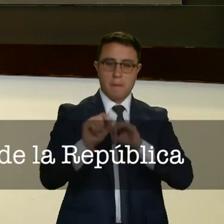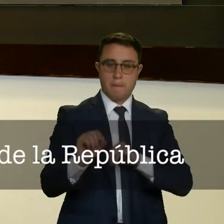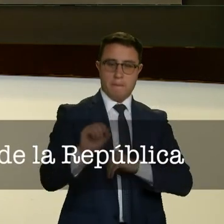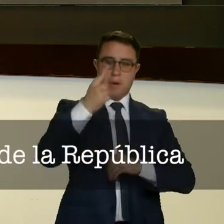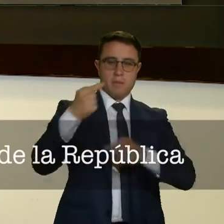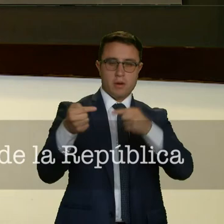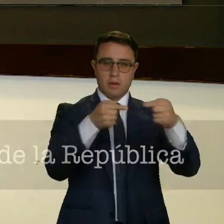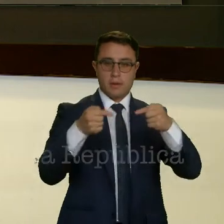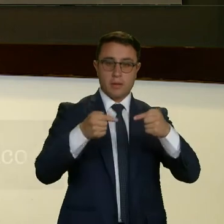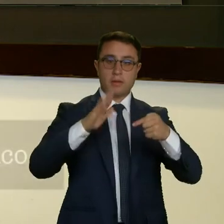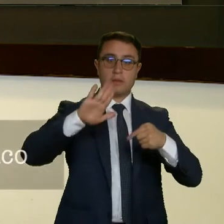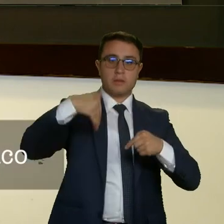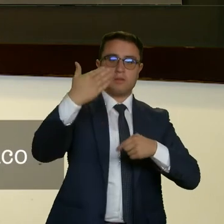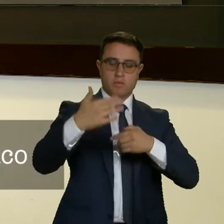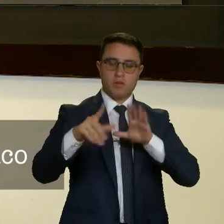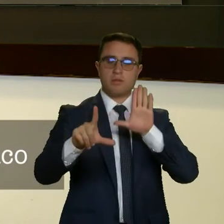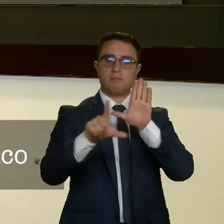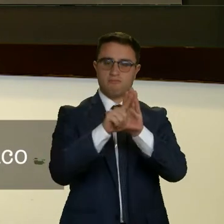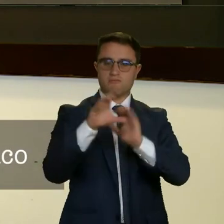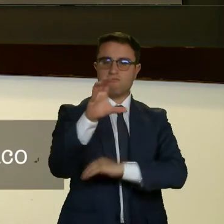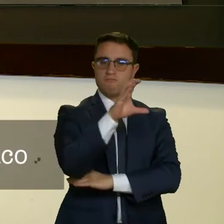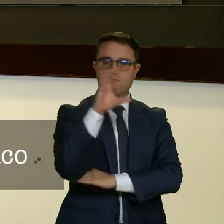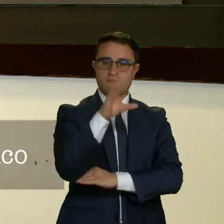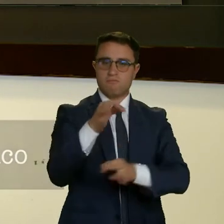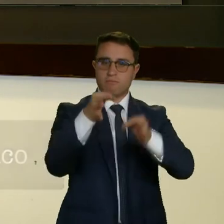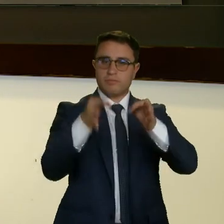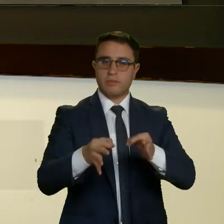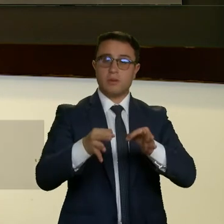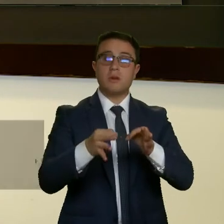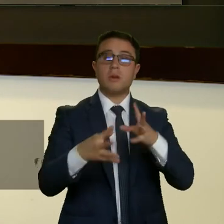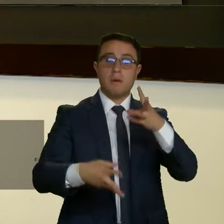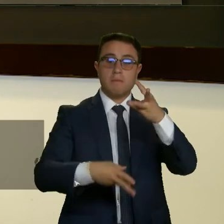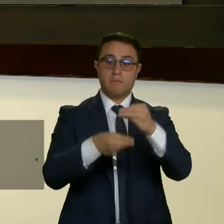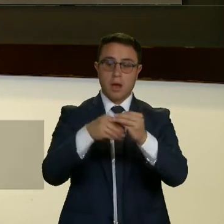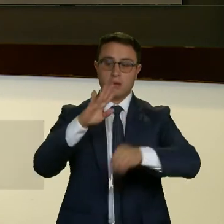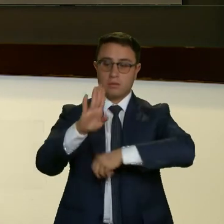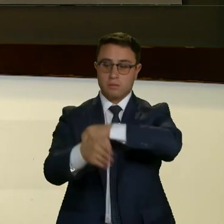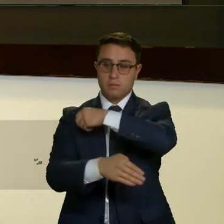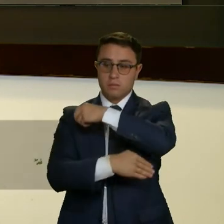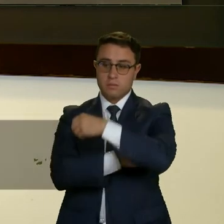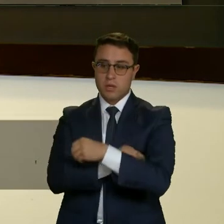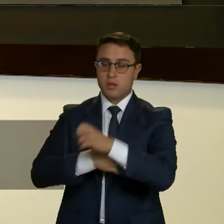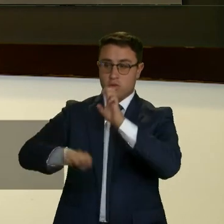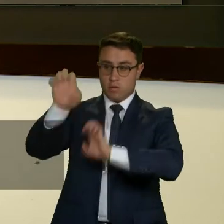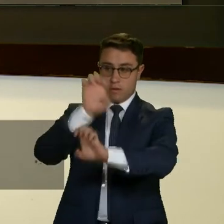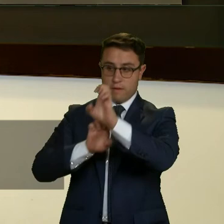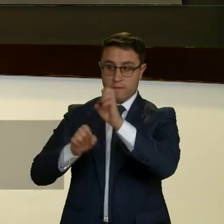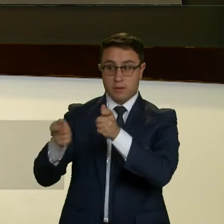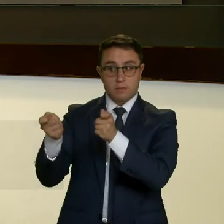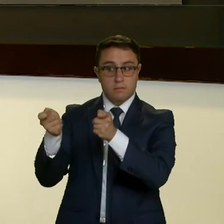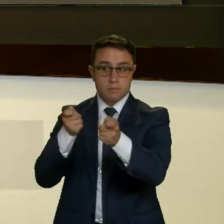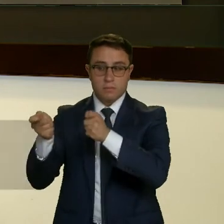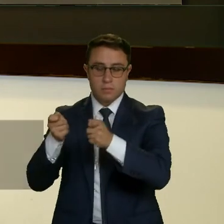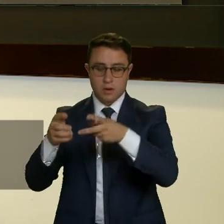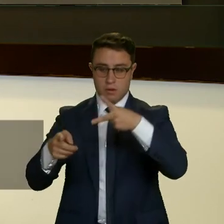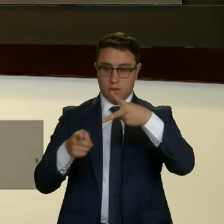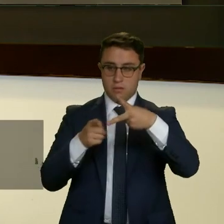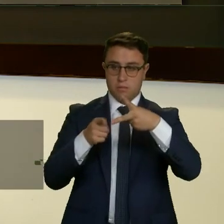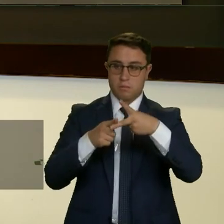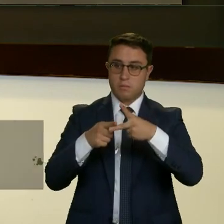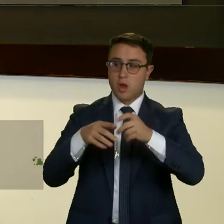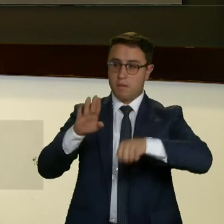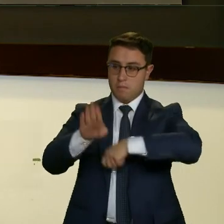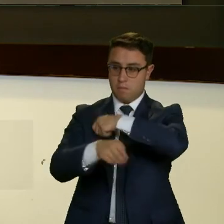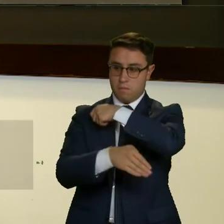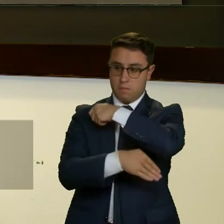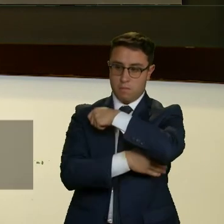convertirán en ley de la República y también de adelantar el control político a los diferentes ministros como el ministro de Defensa Nacional, el canciller de